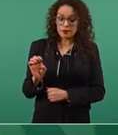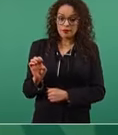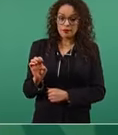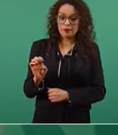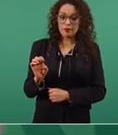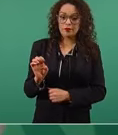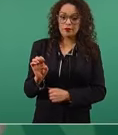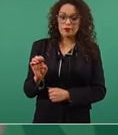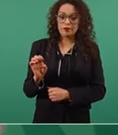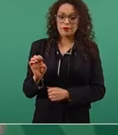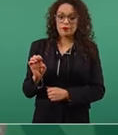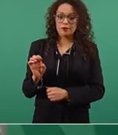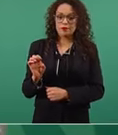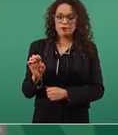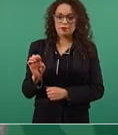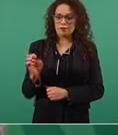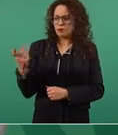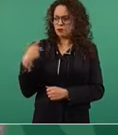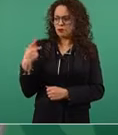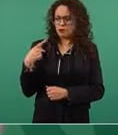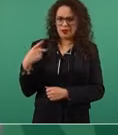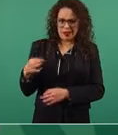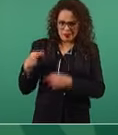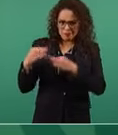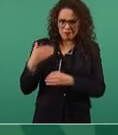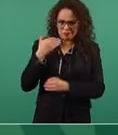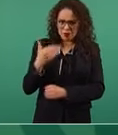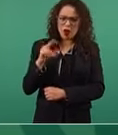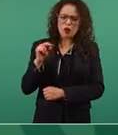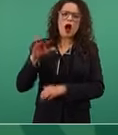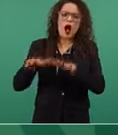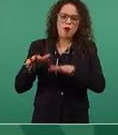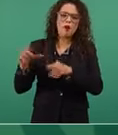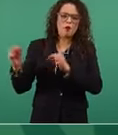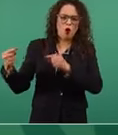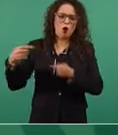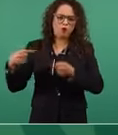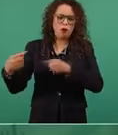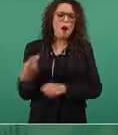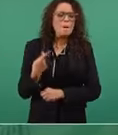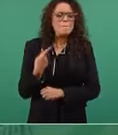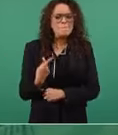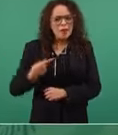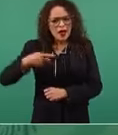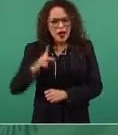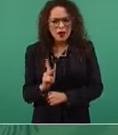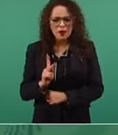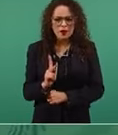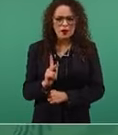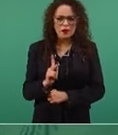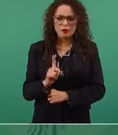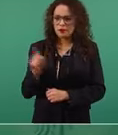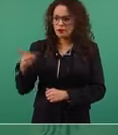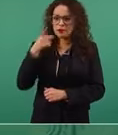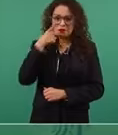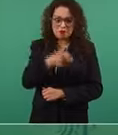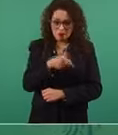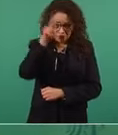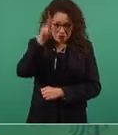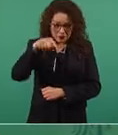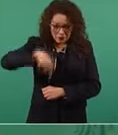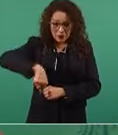que tenemos, lo que le dijo fue, no es Venezuela, México.